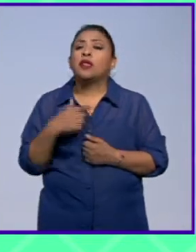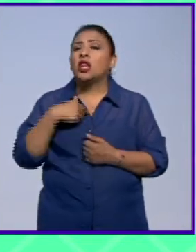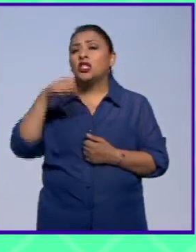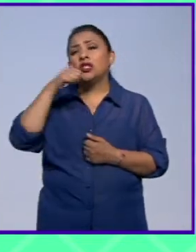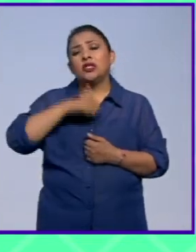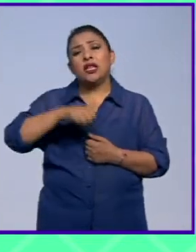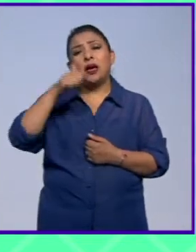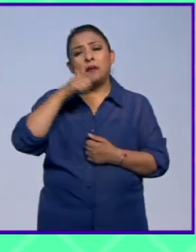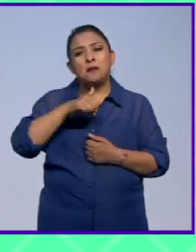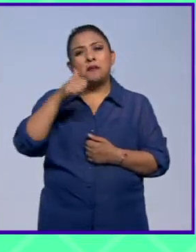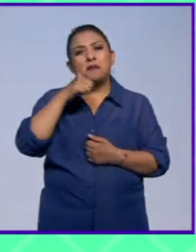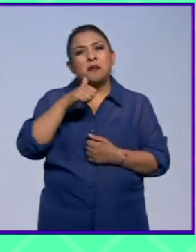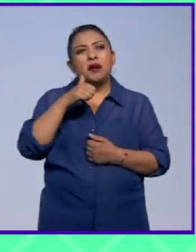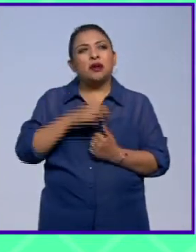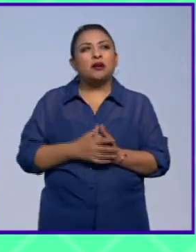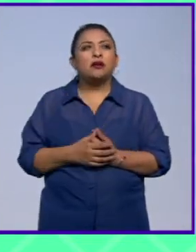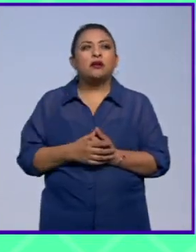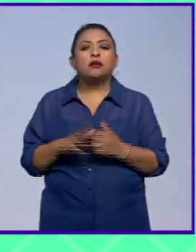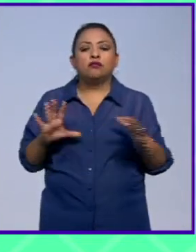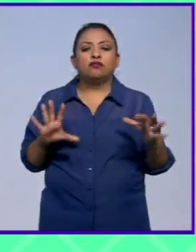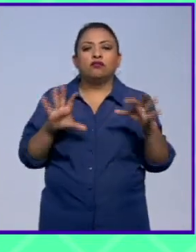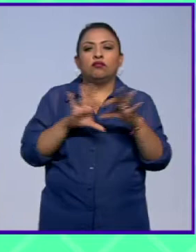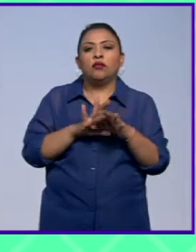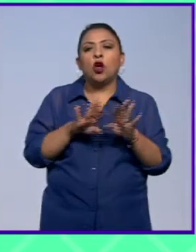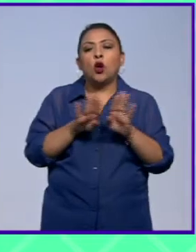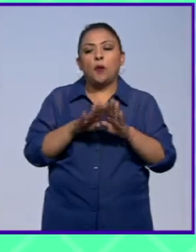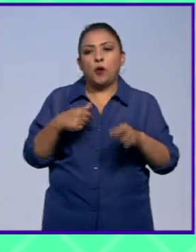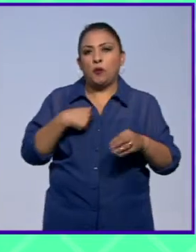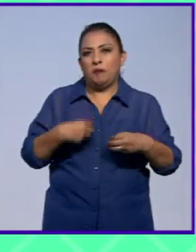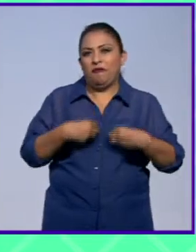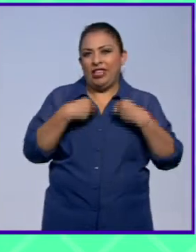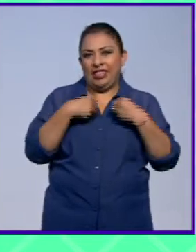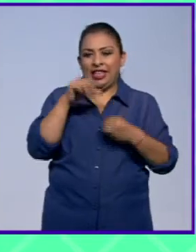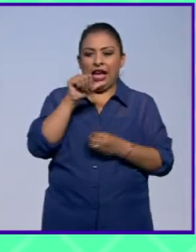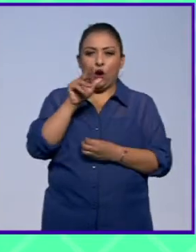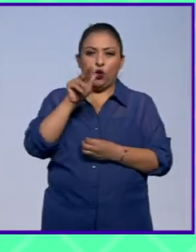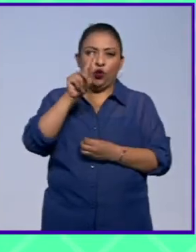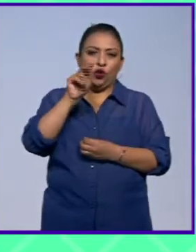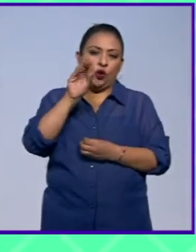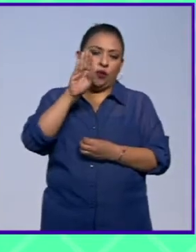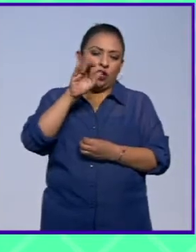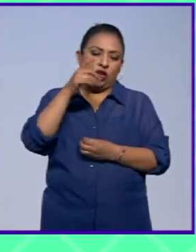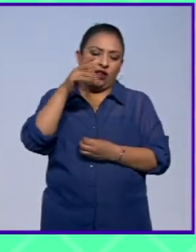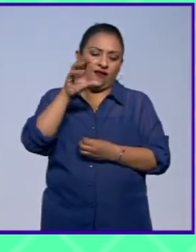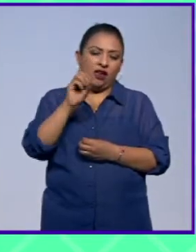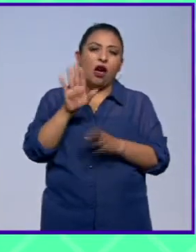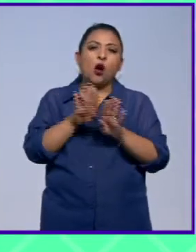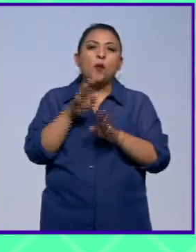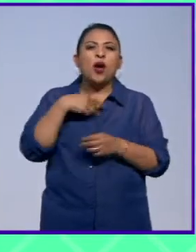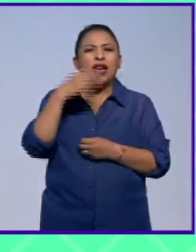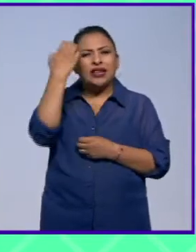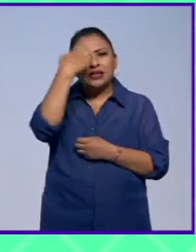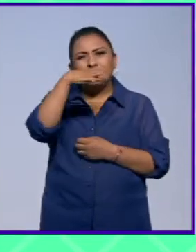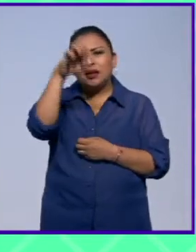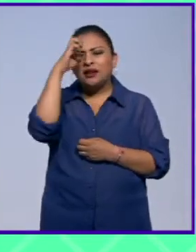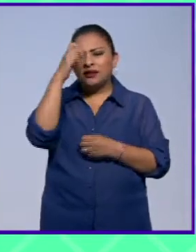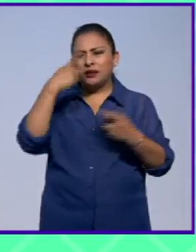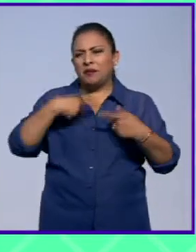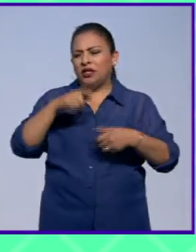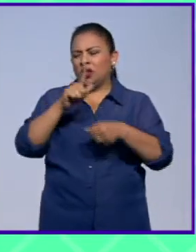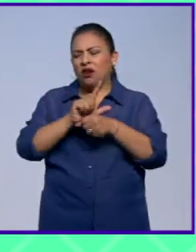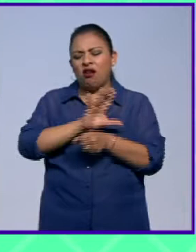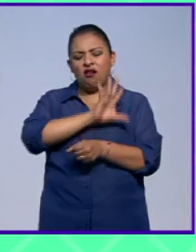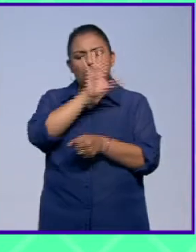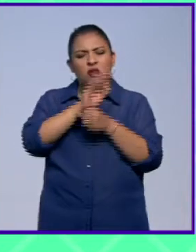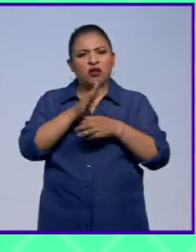funciono en relación con la autobiografía es decir una experiencia absolutamente personal